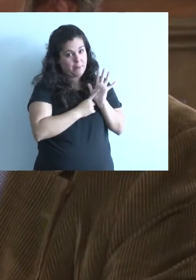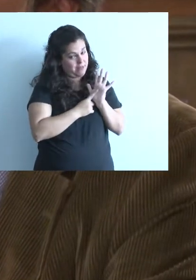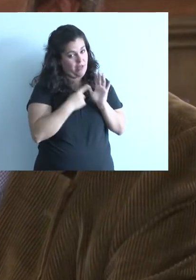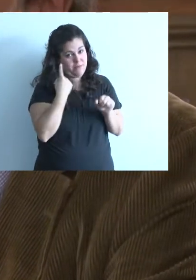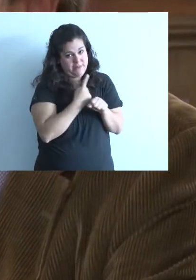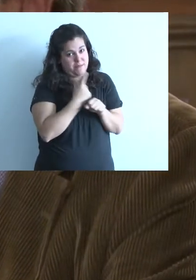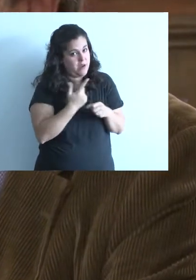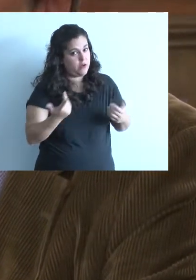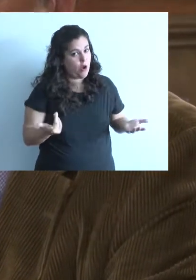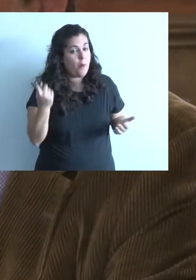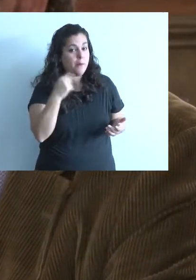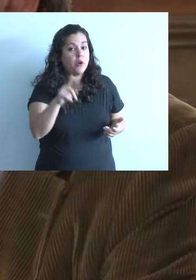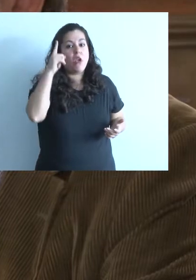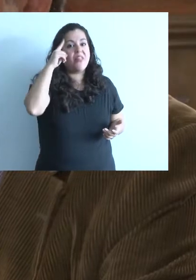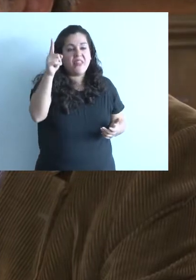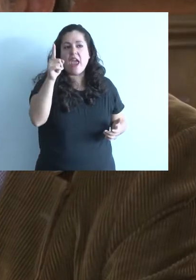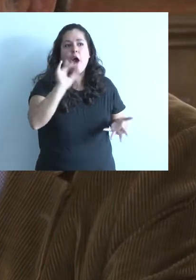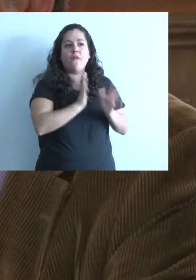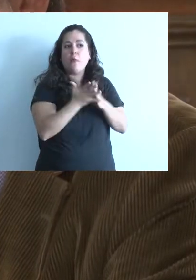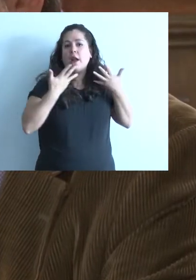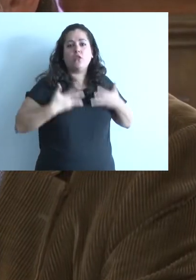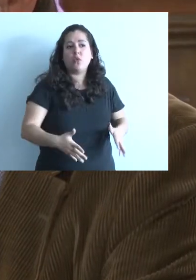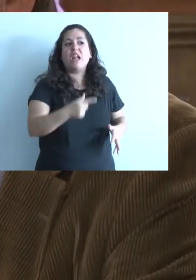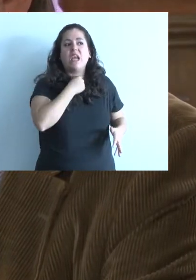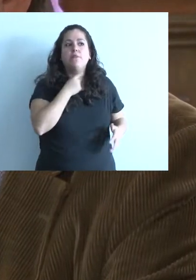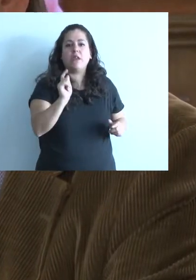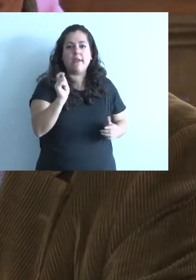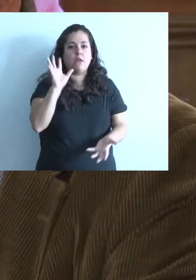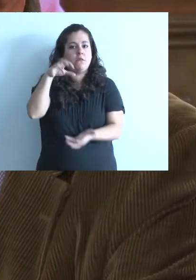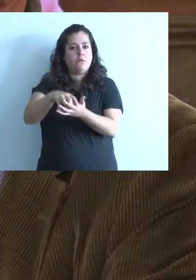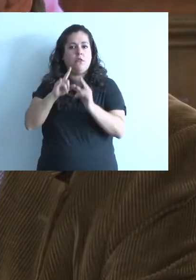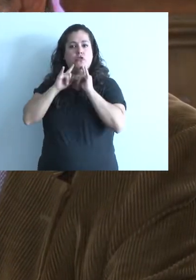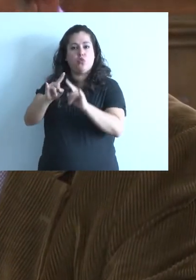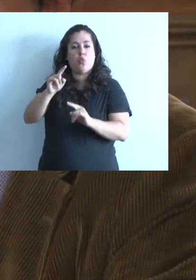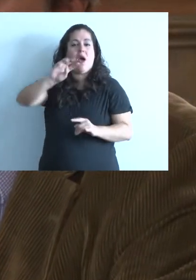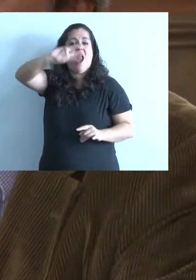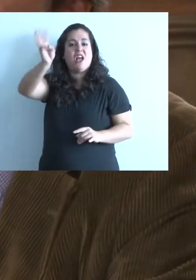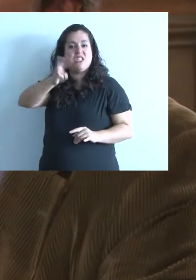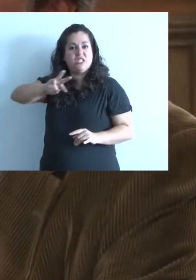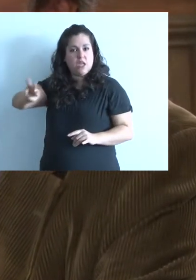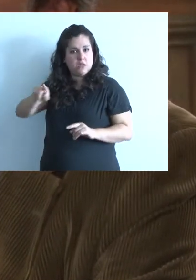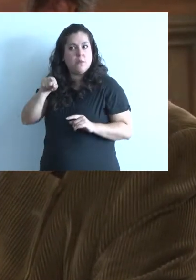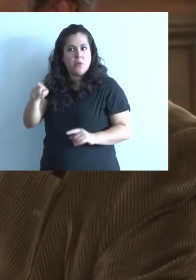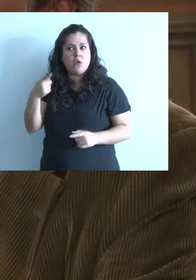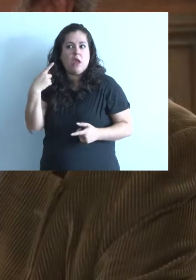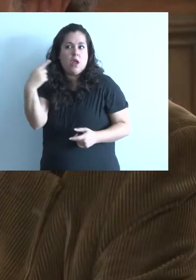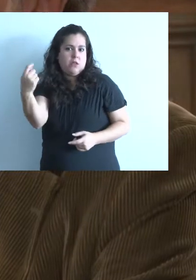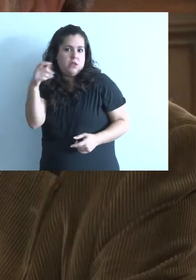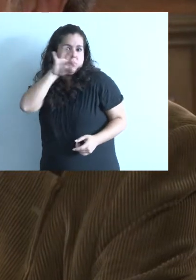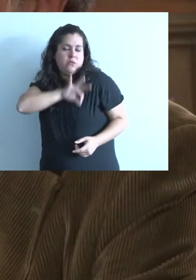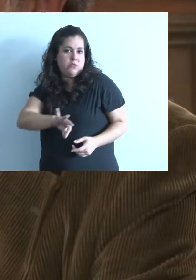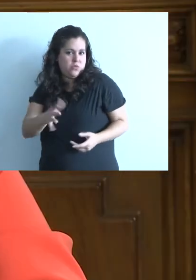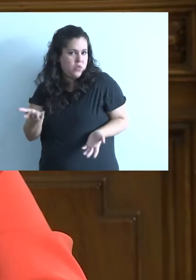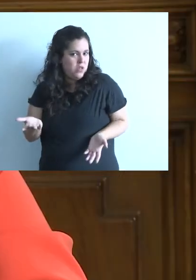nuestra idea es que lo que corresponde naturalmente es que sea la ANSES, ya que se trata de una remuneración de